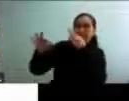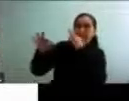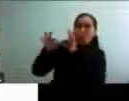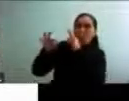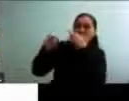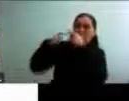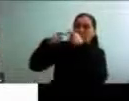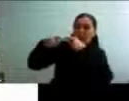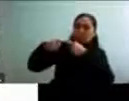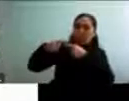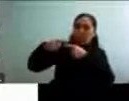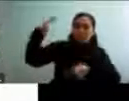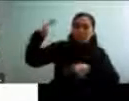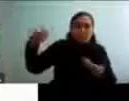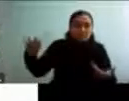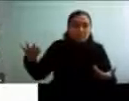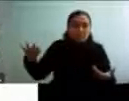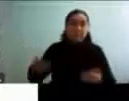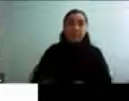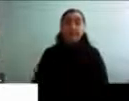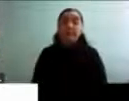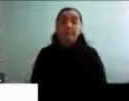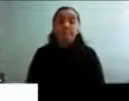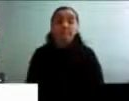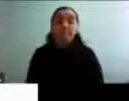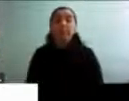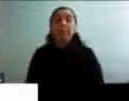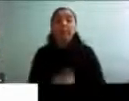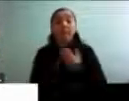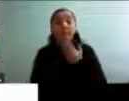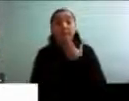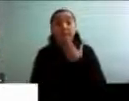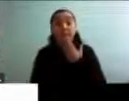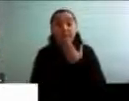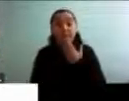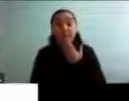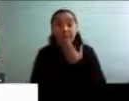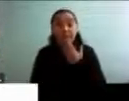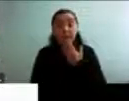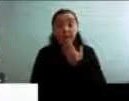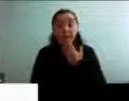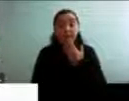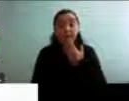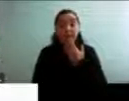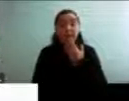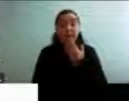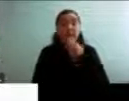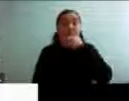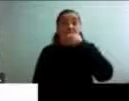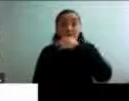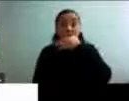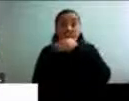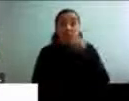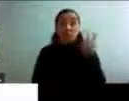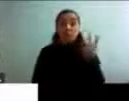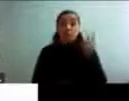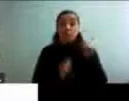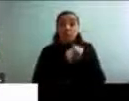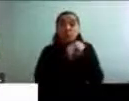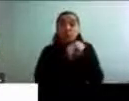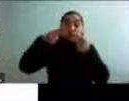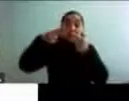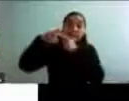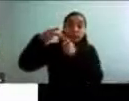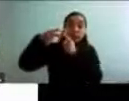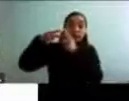Y también hacer referencia ya a las dos colegas, compañeras que me antecedieron, porque